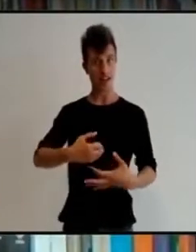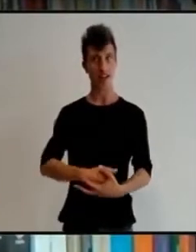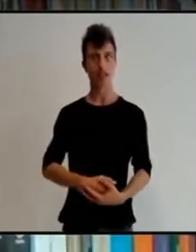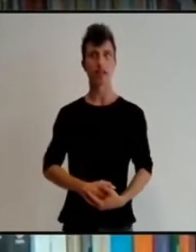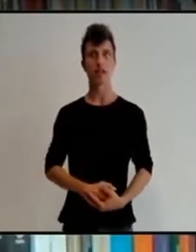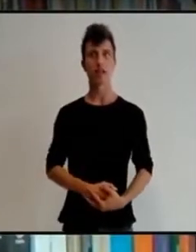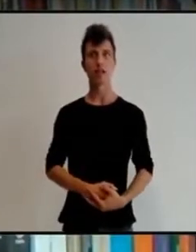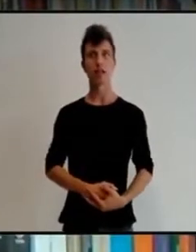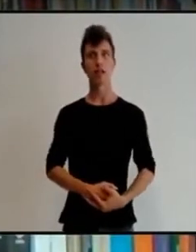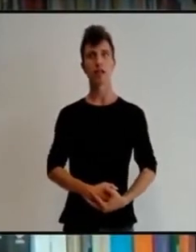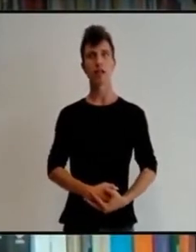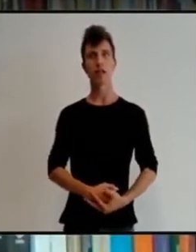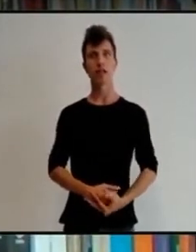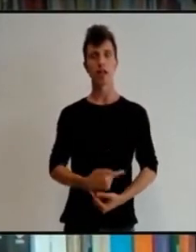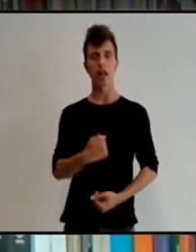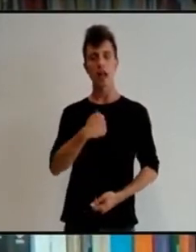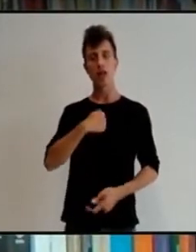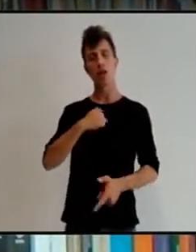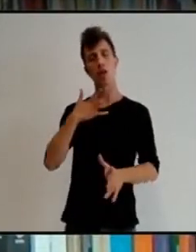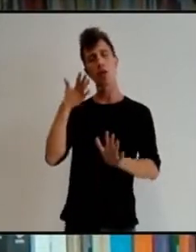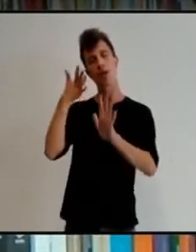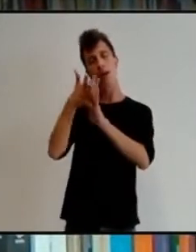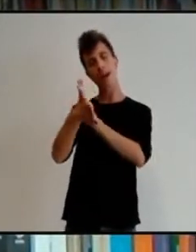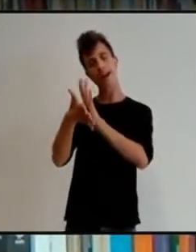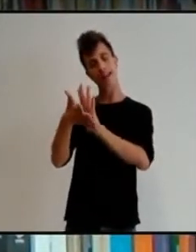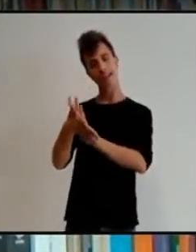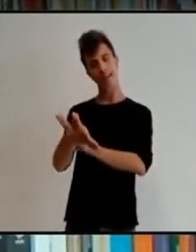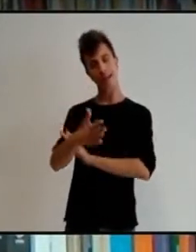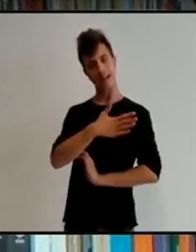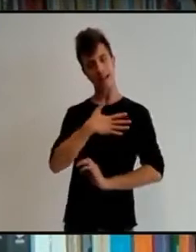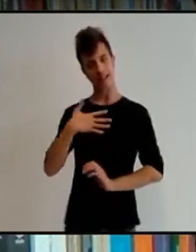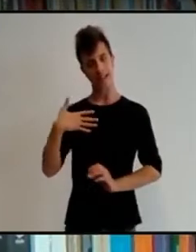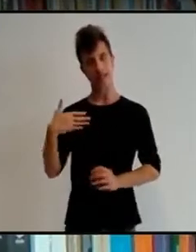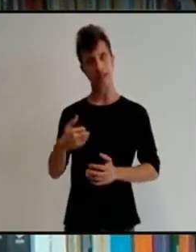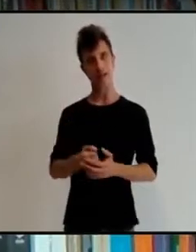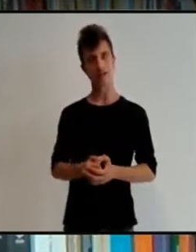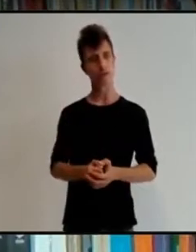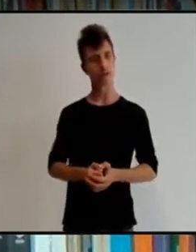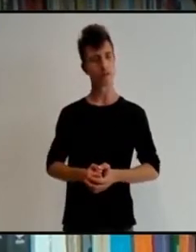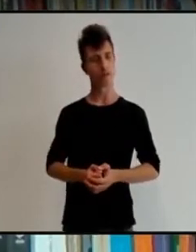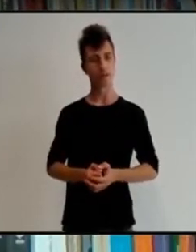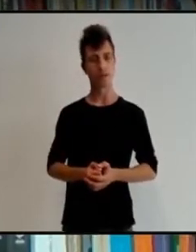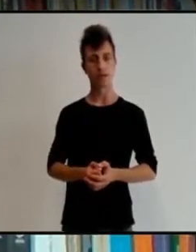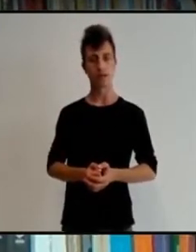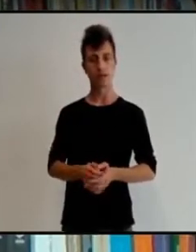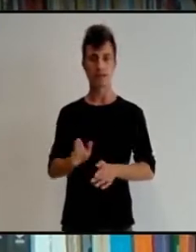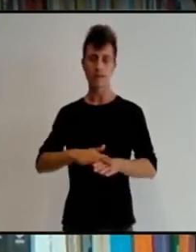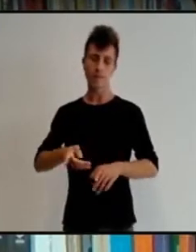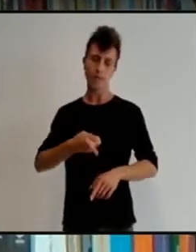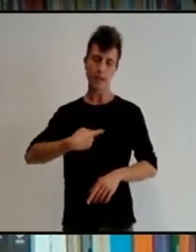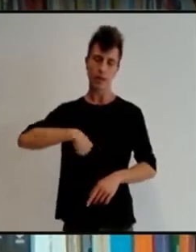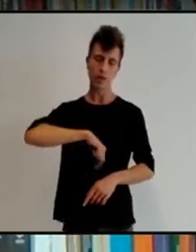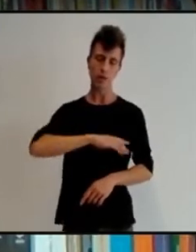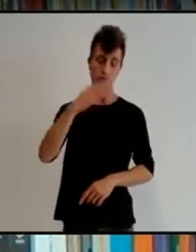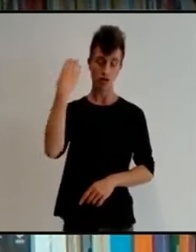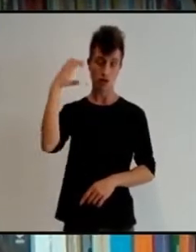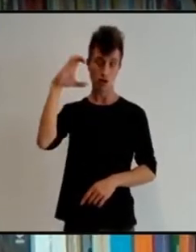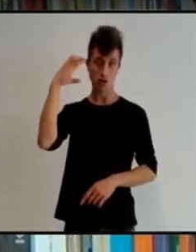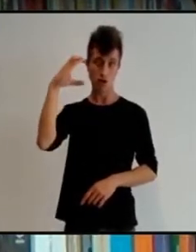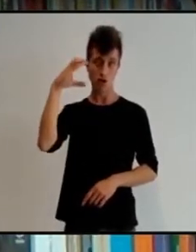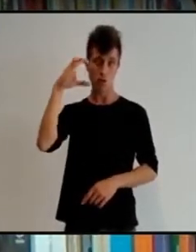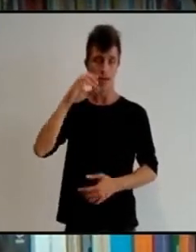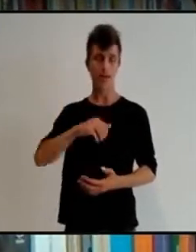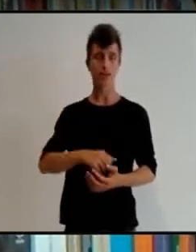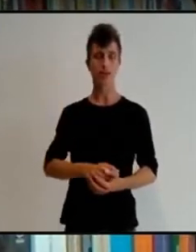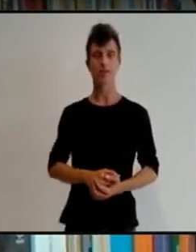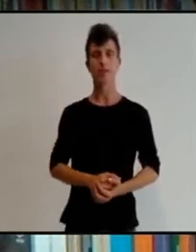quería contarles que para nosotras, para nosotros, la posibilidad de esta moción